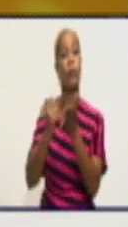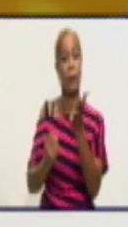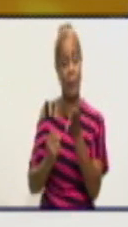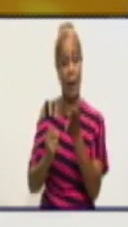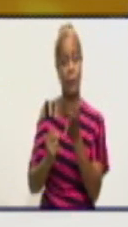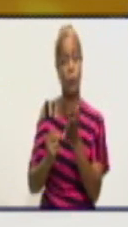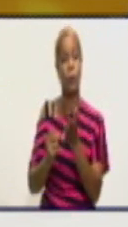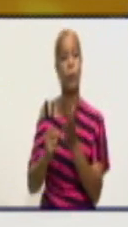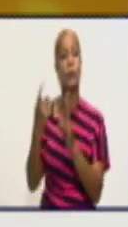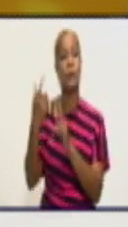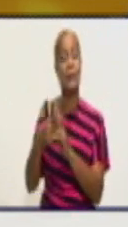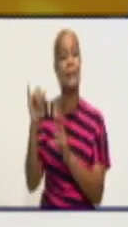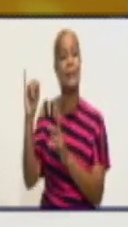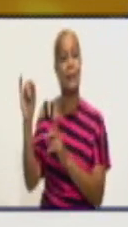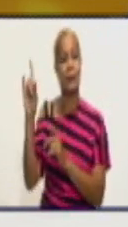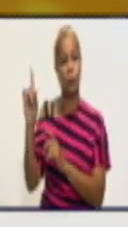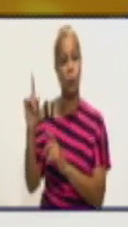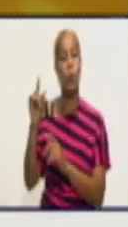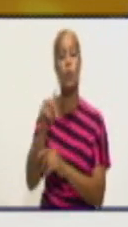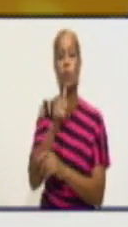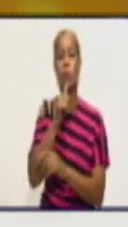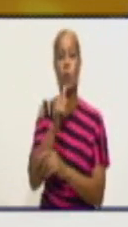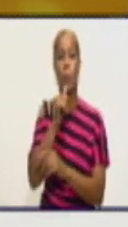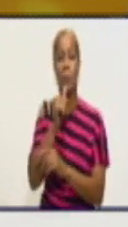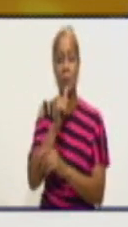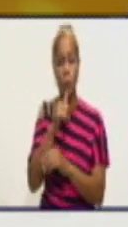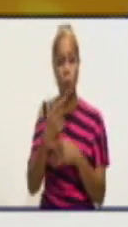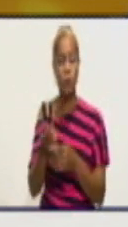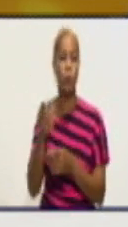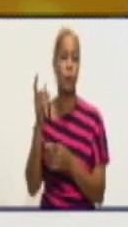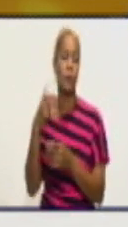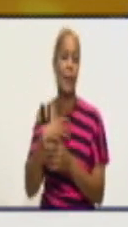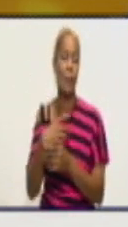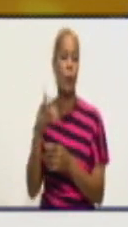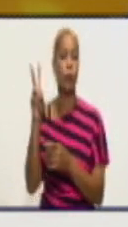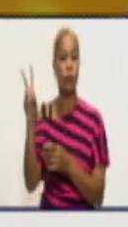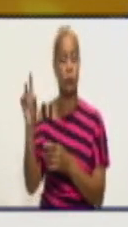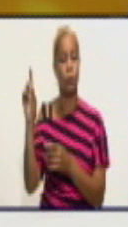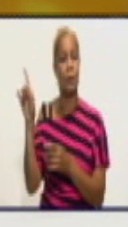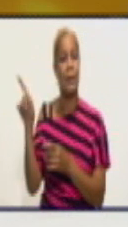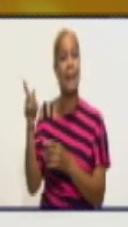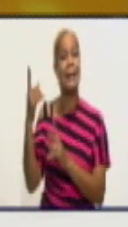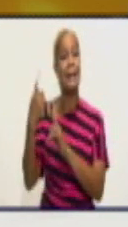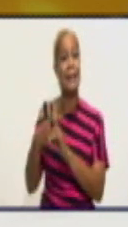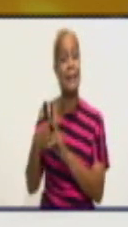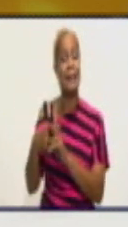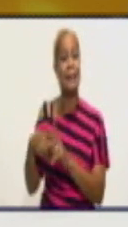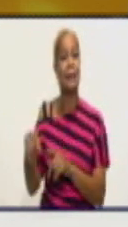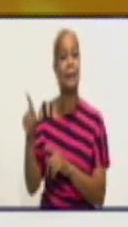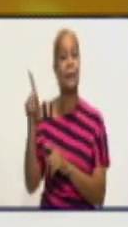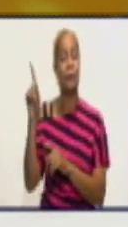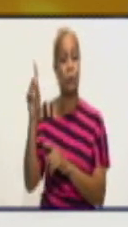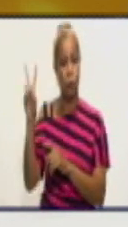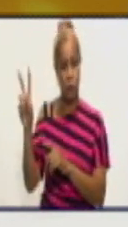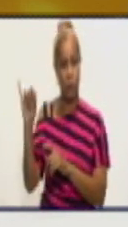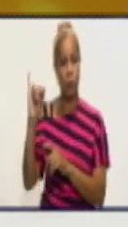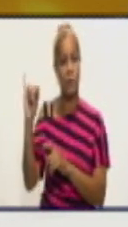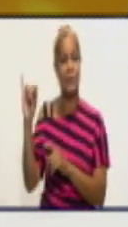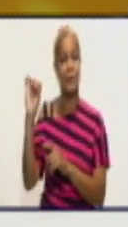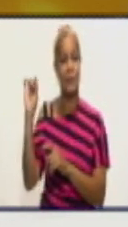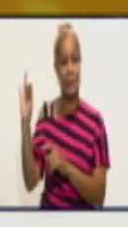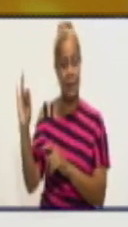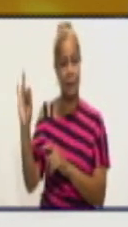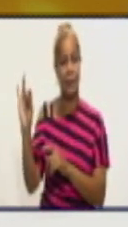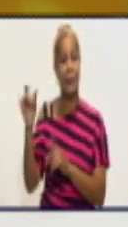provincia. Como sospechoso, tenemos 258 casos y 867 como contactos y se vigilan